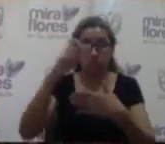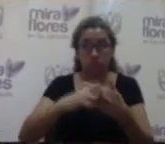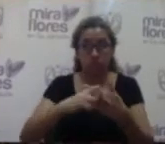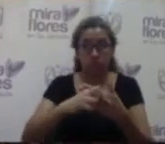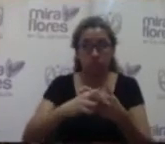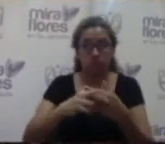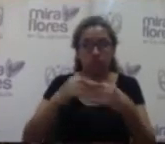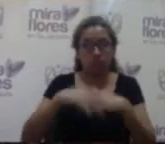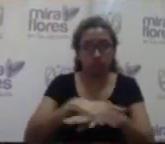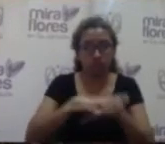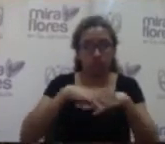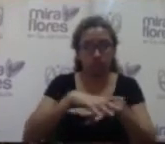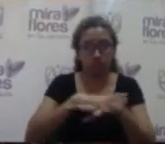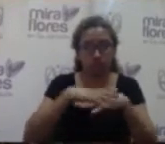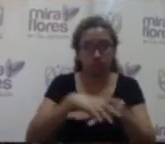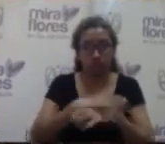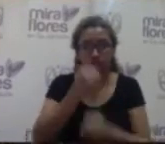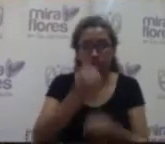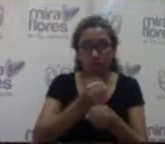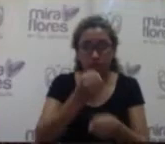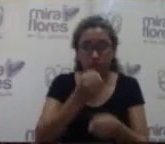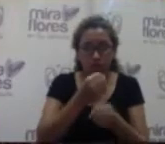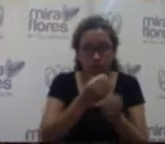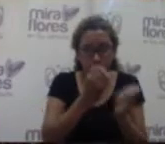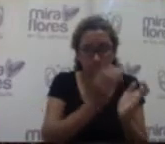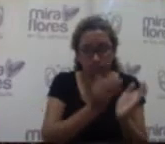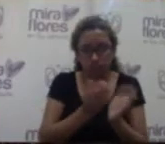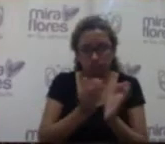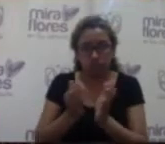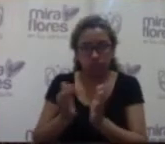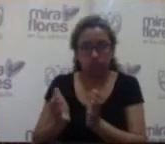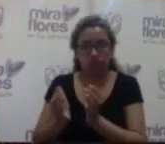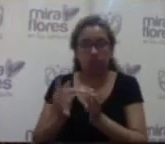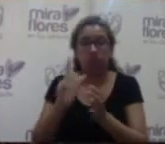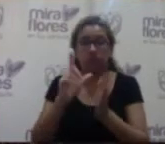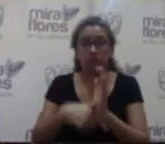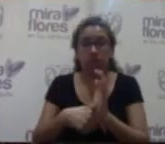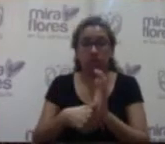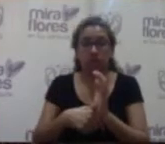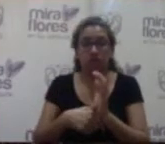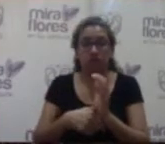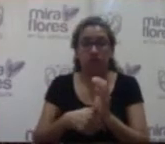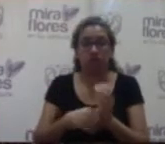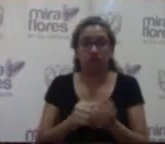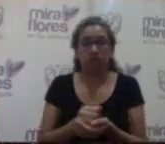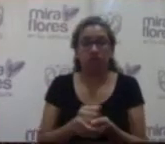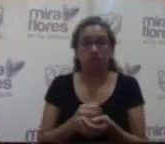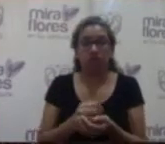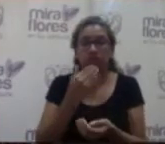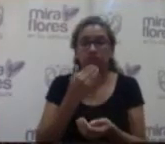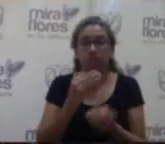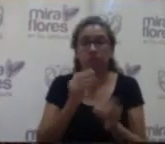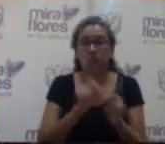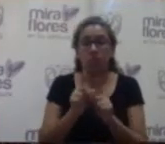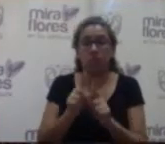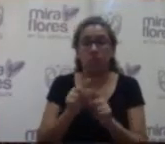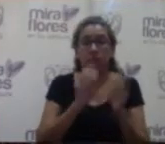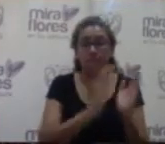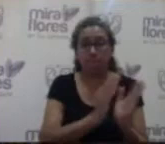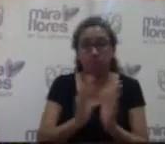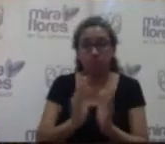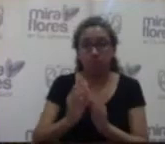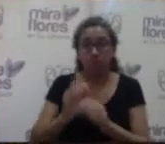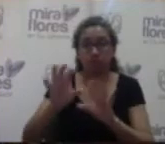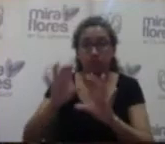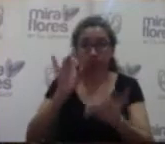estudiándose, trabajándose lamentablemente por razones propias de los procesos de selección esto toma